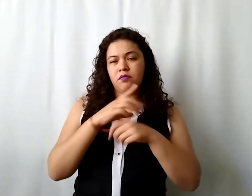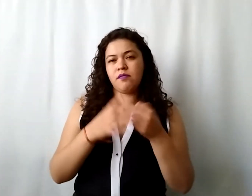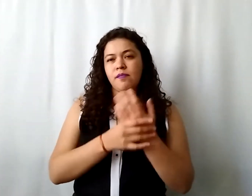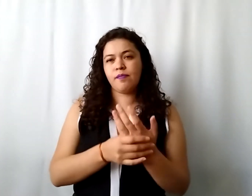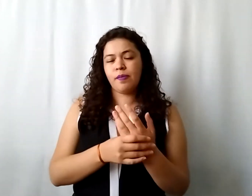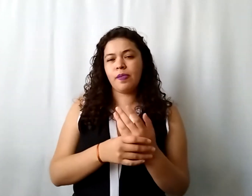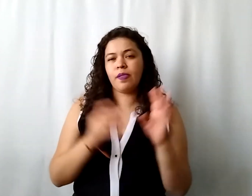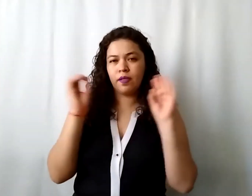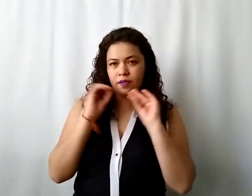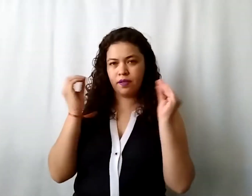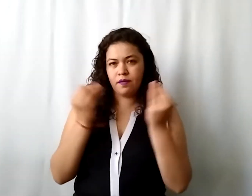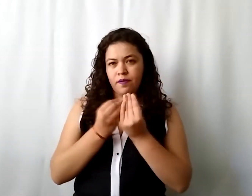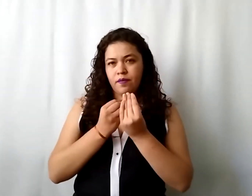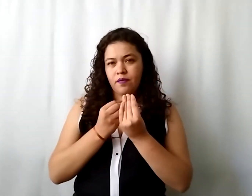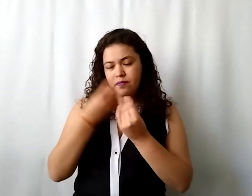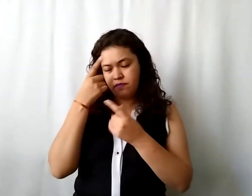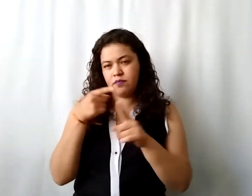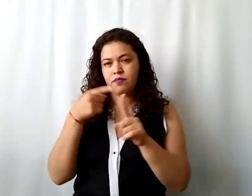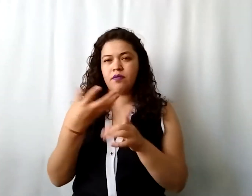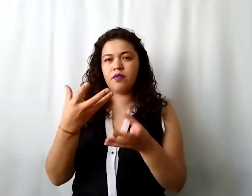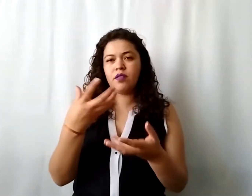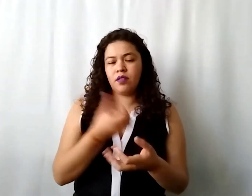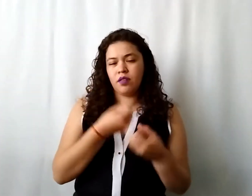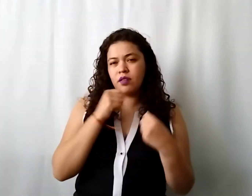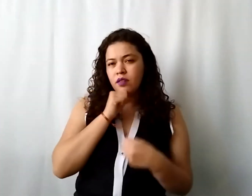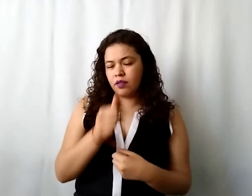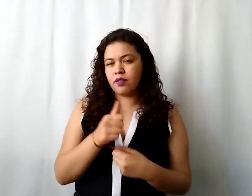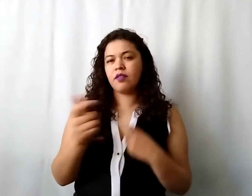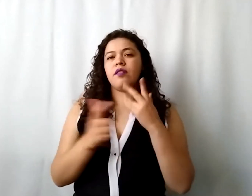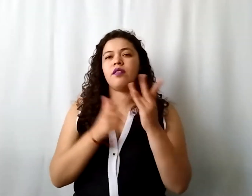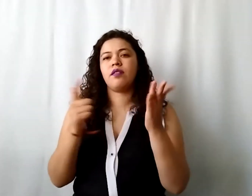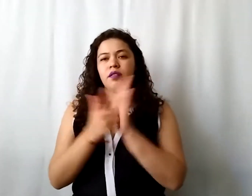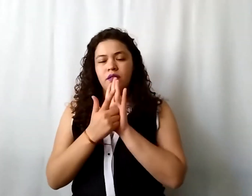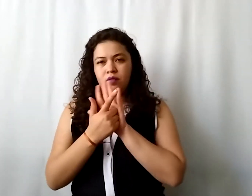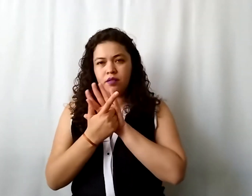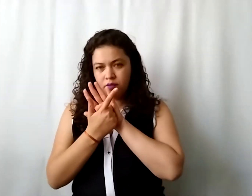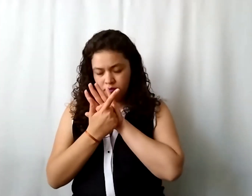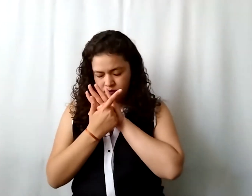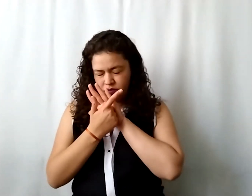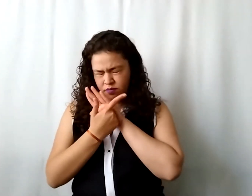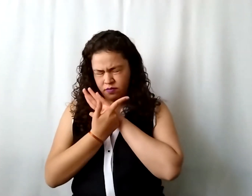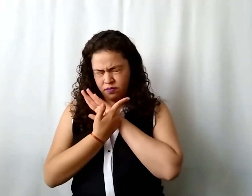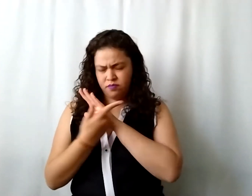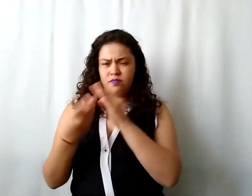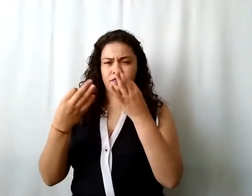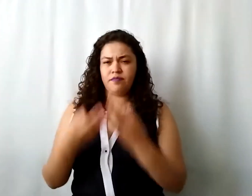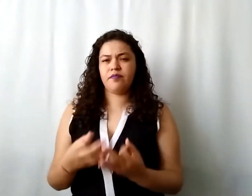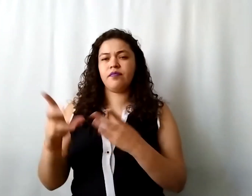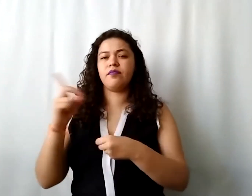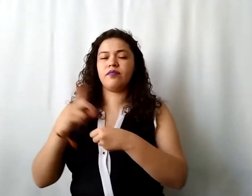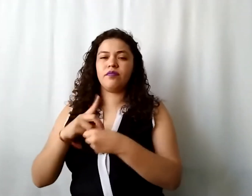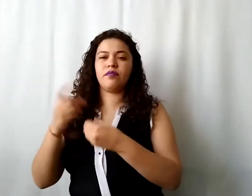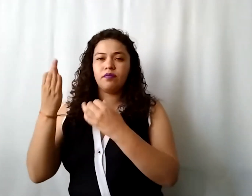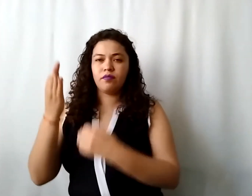organizaciones sin fines de lucro legalmente constituidas y ser donatarias autorizadas